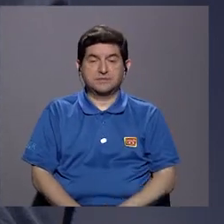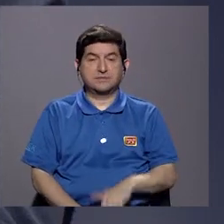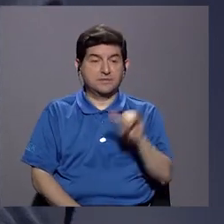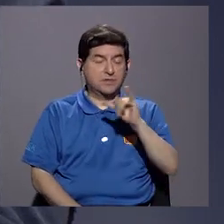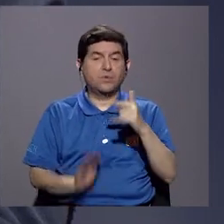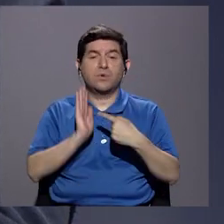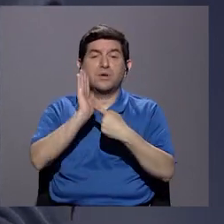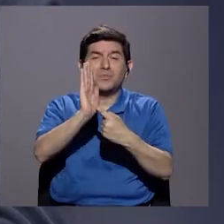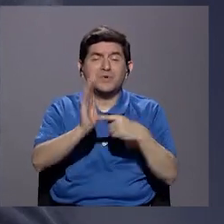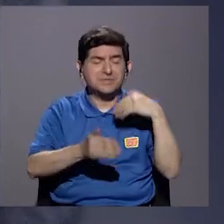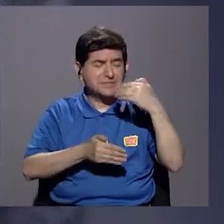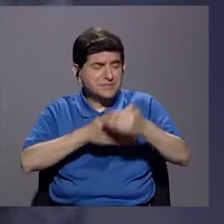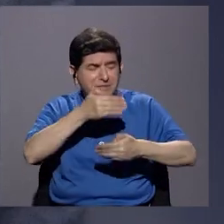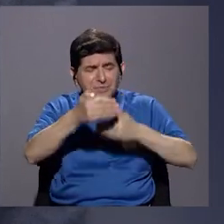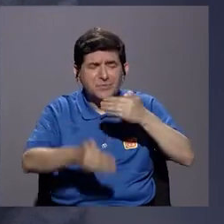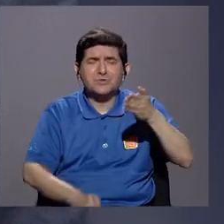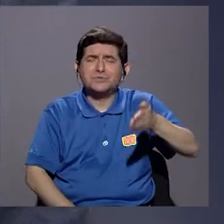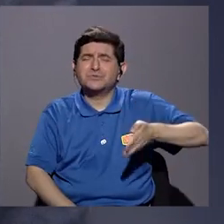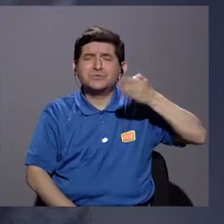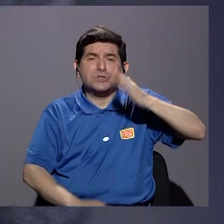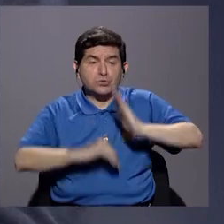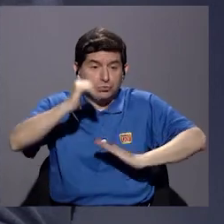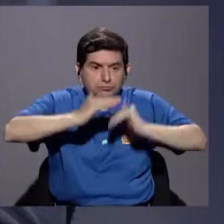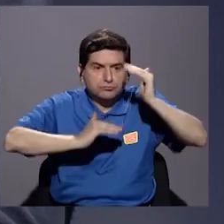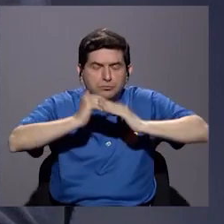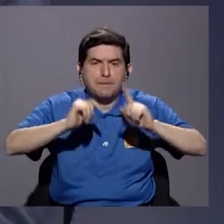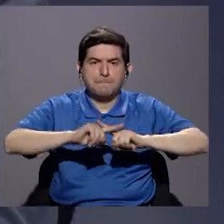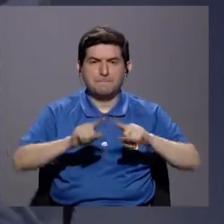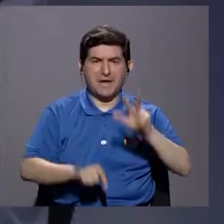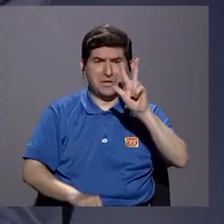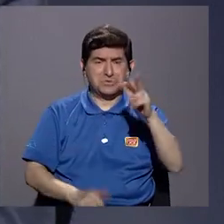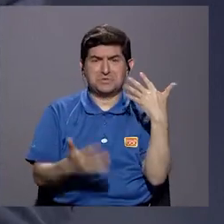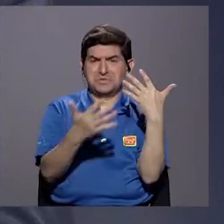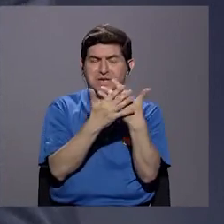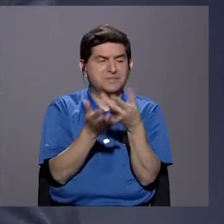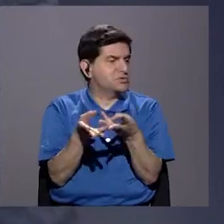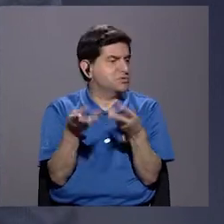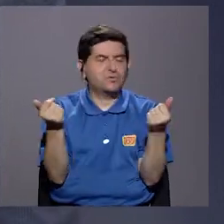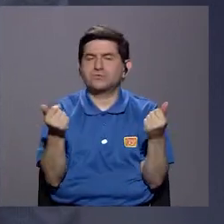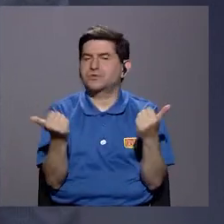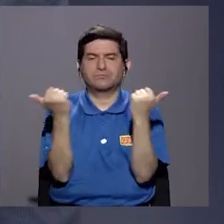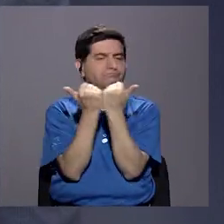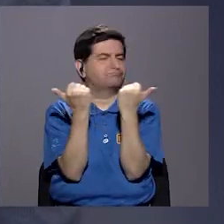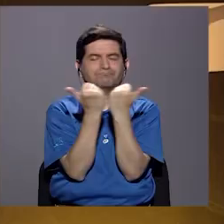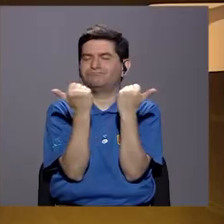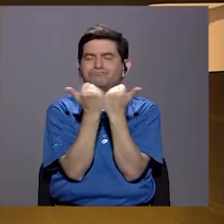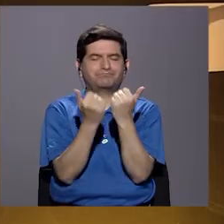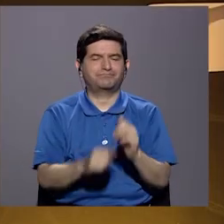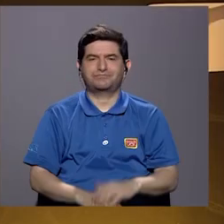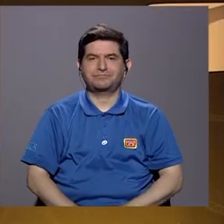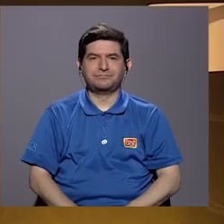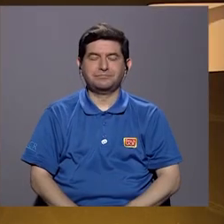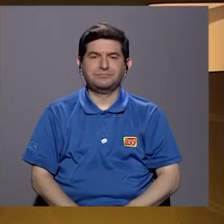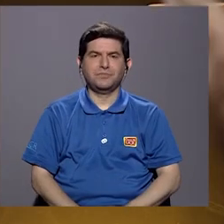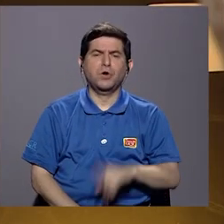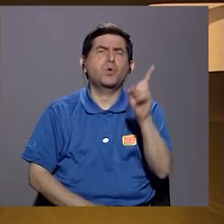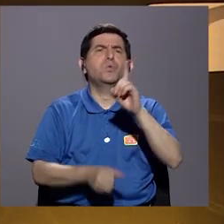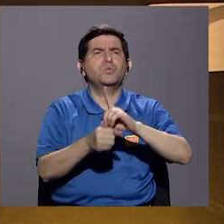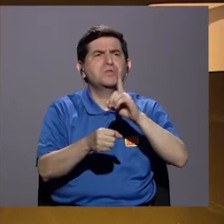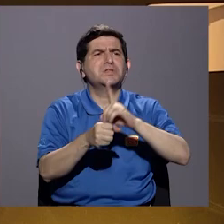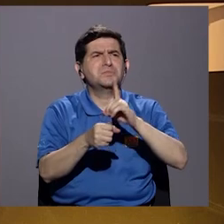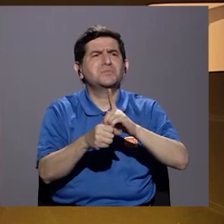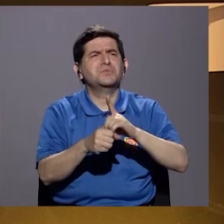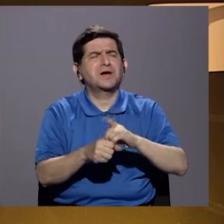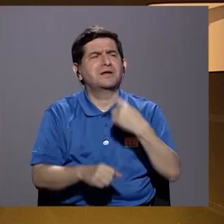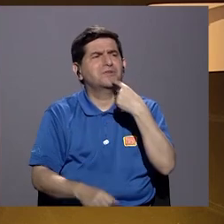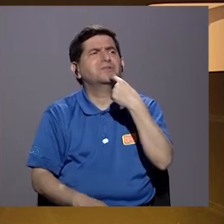lo cual también habla de la lentitud para construir en este país. Pero esas tres cárceles no sirvieron para resolver el hacinamiento. Entonces, Cualgaro, cuando el otro día un diputado,